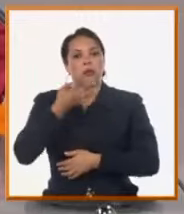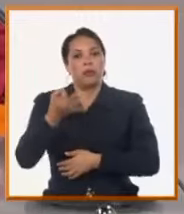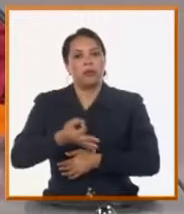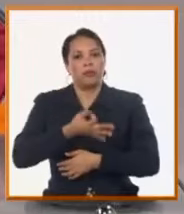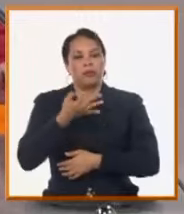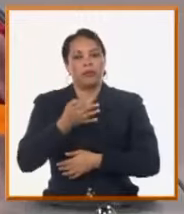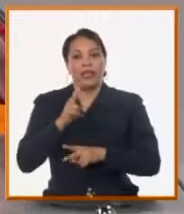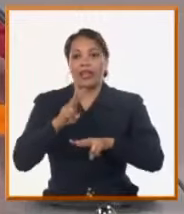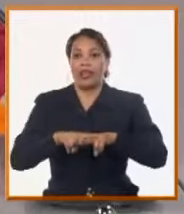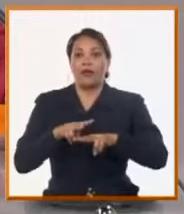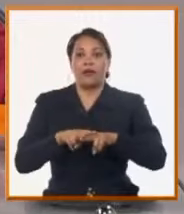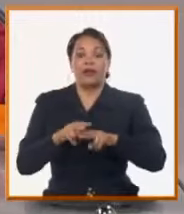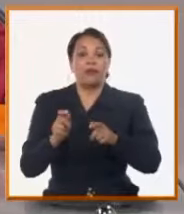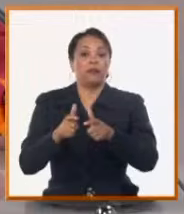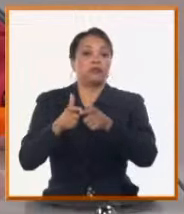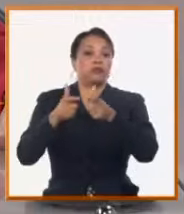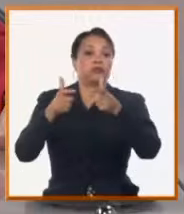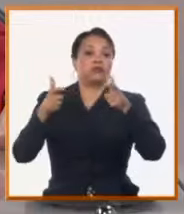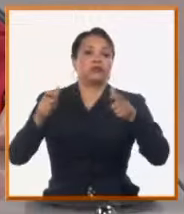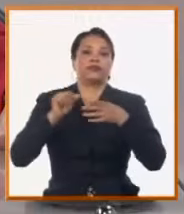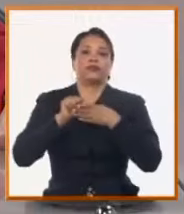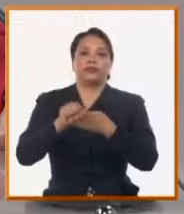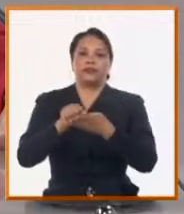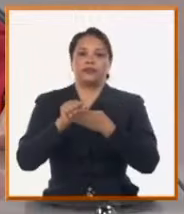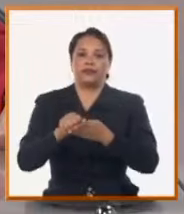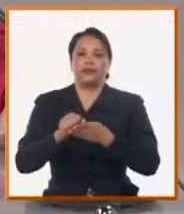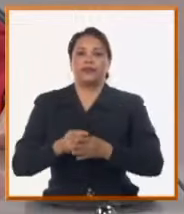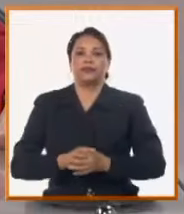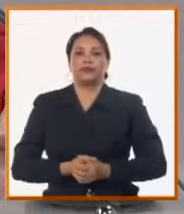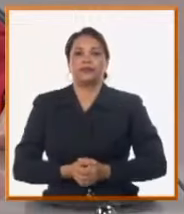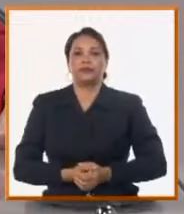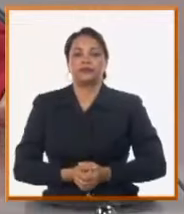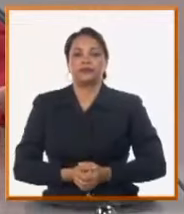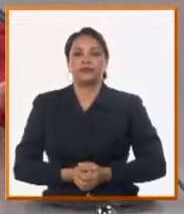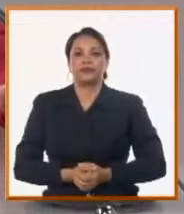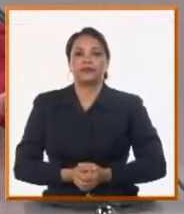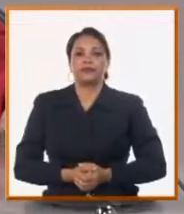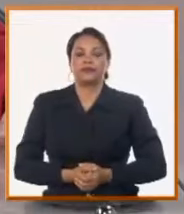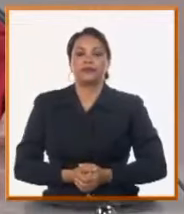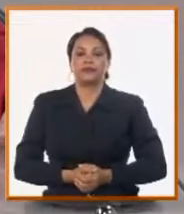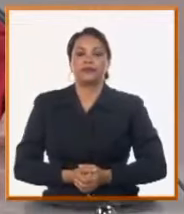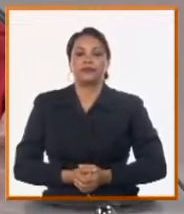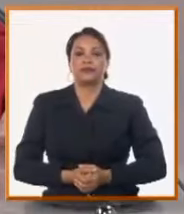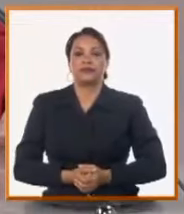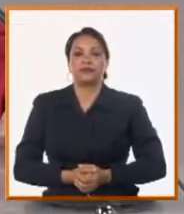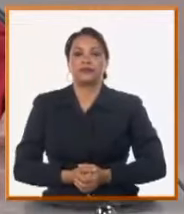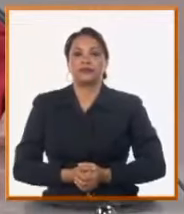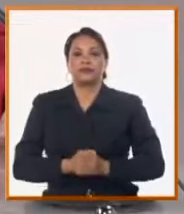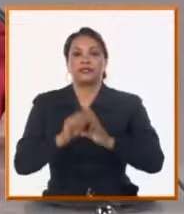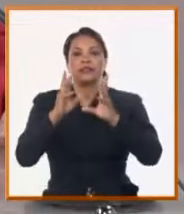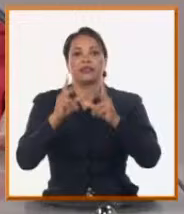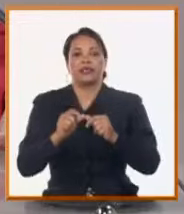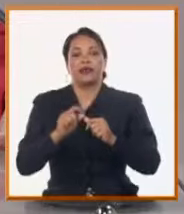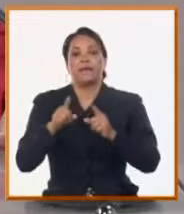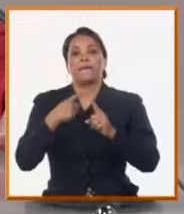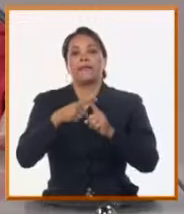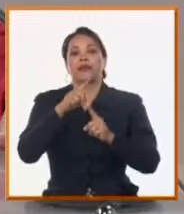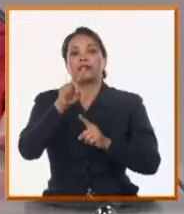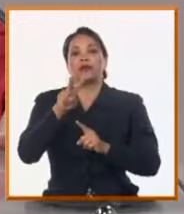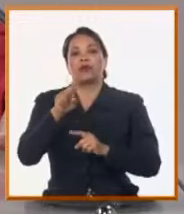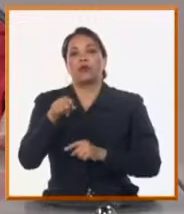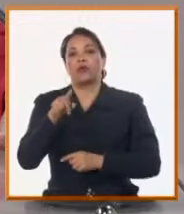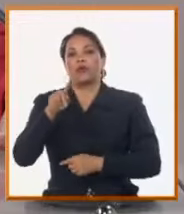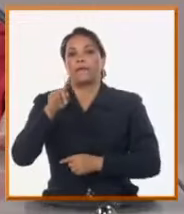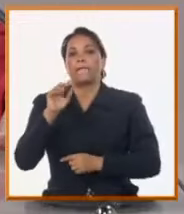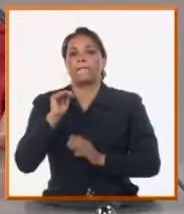el servicio más amplio que presta una provincia en el país. Por supuesto, la cantidad de habitantes, más de 2,2 millones de habitantes,